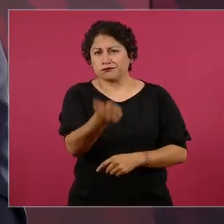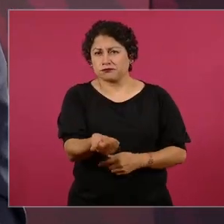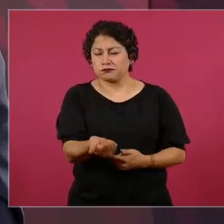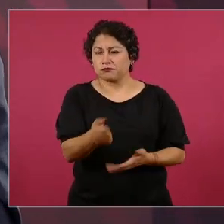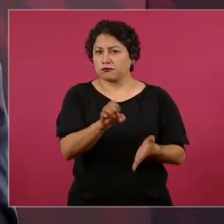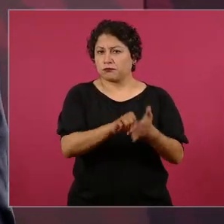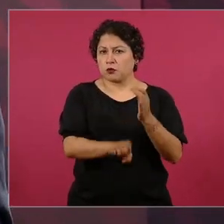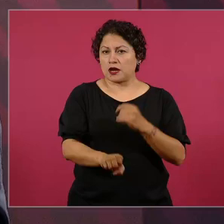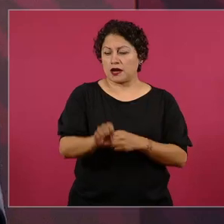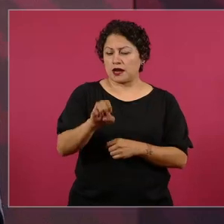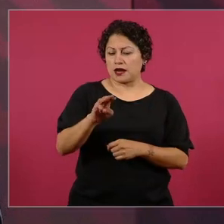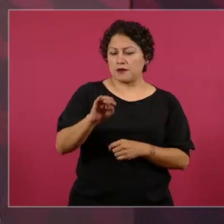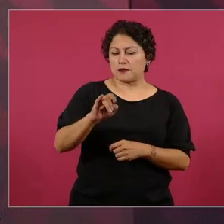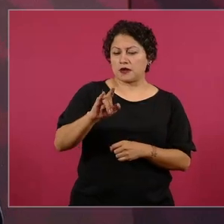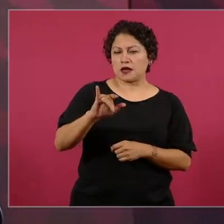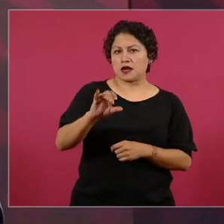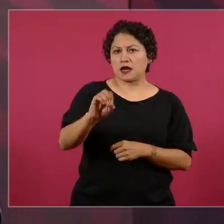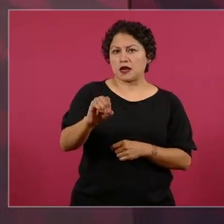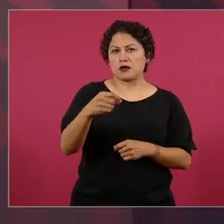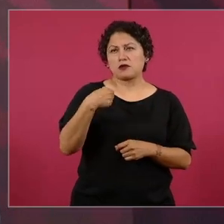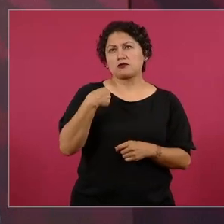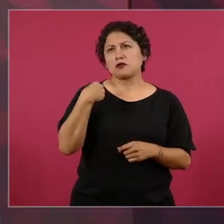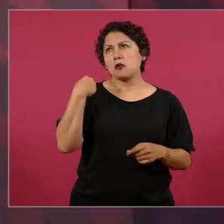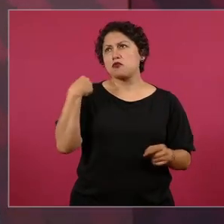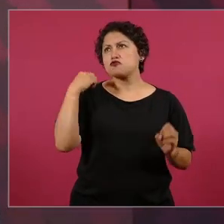no lo he visto desde hace